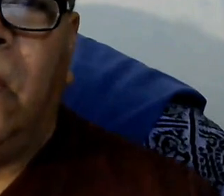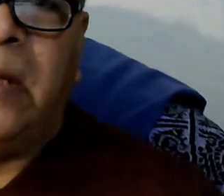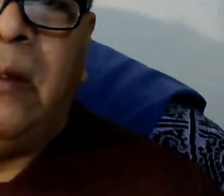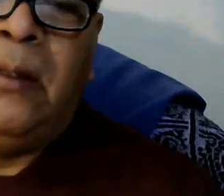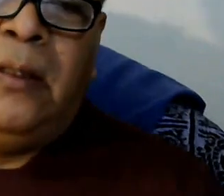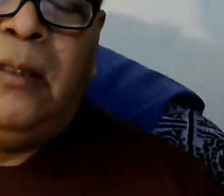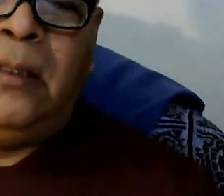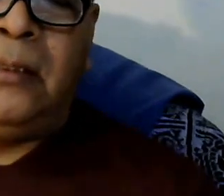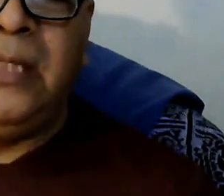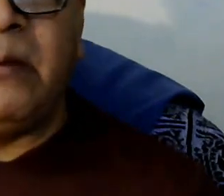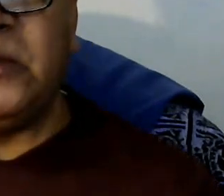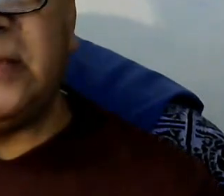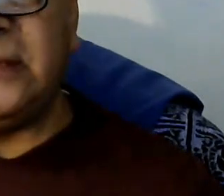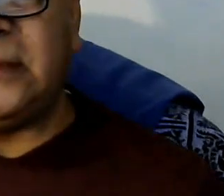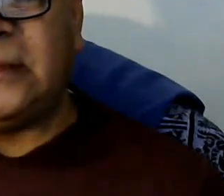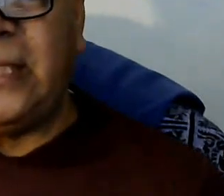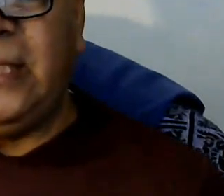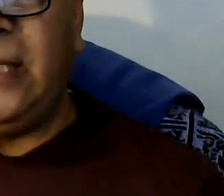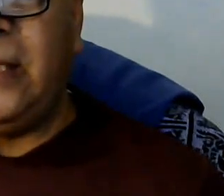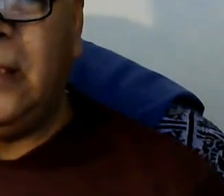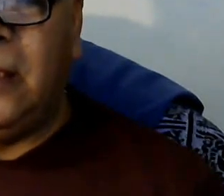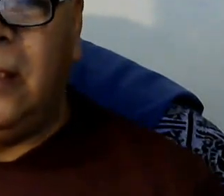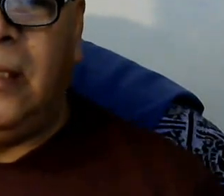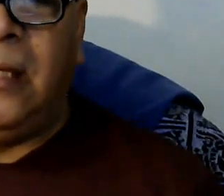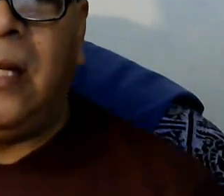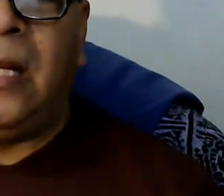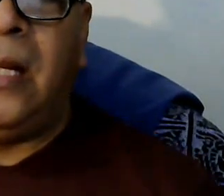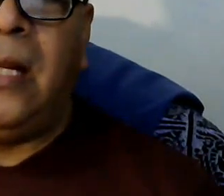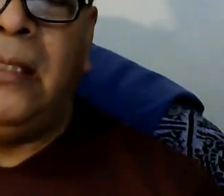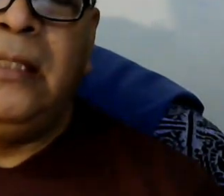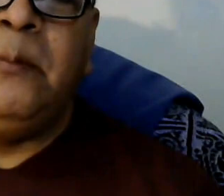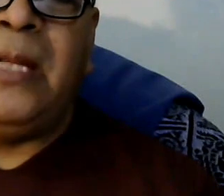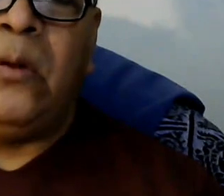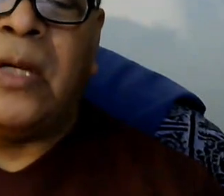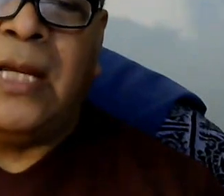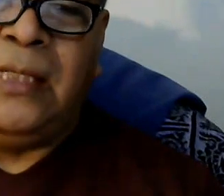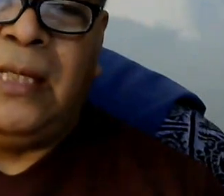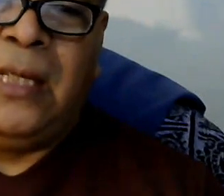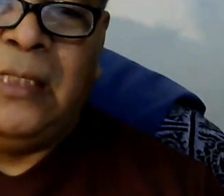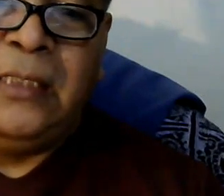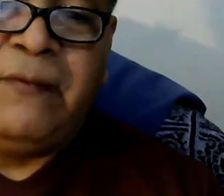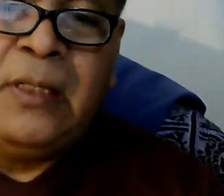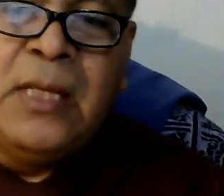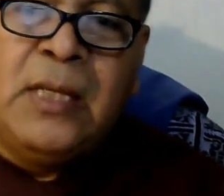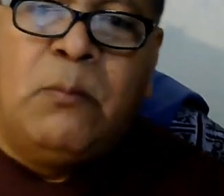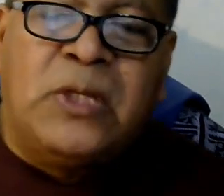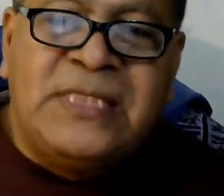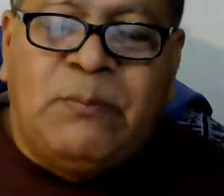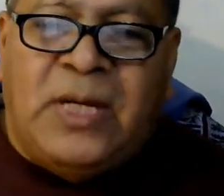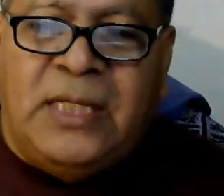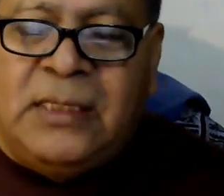ahora llevemos esta idea al nivel local al nivel